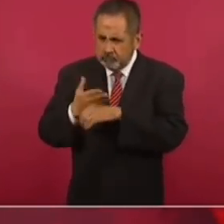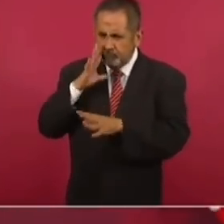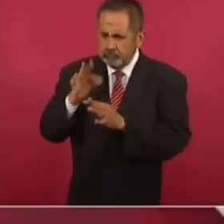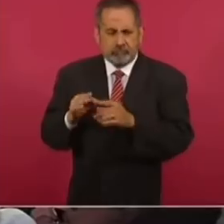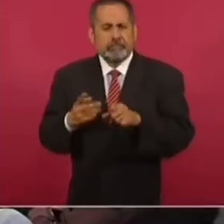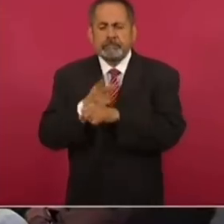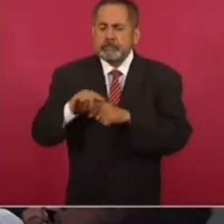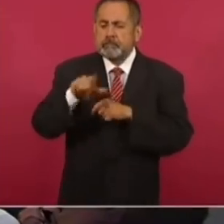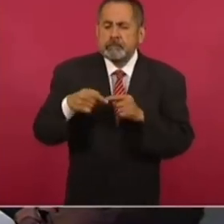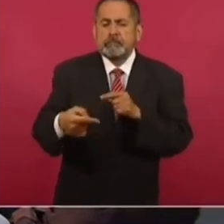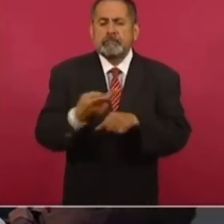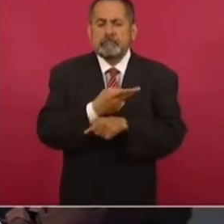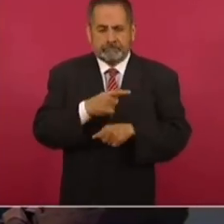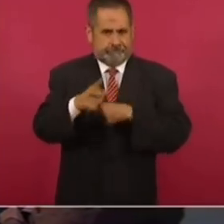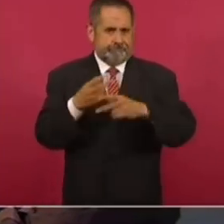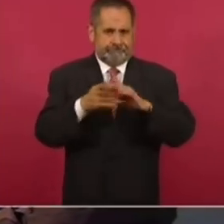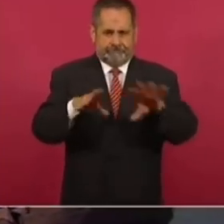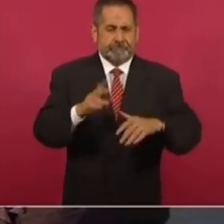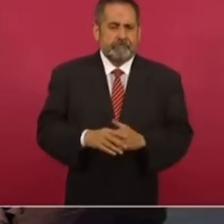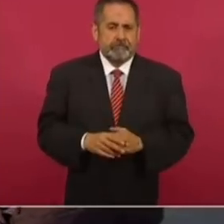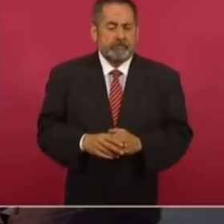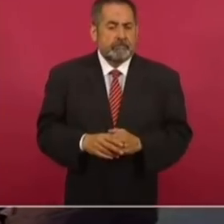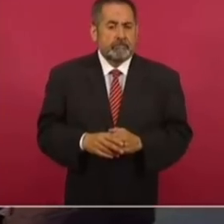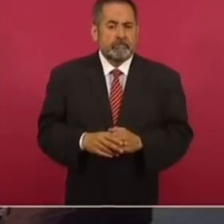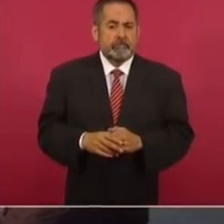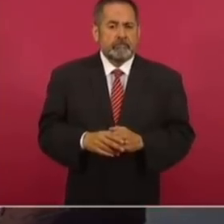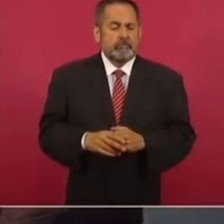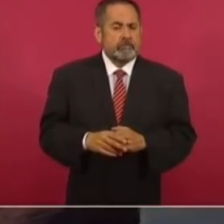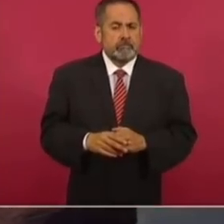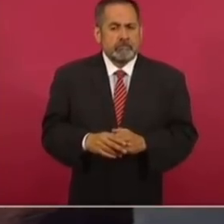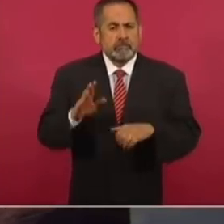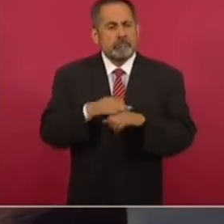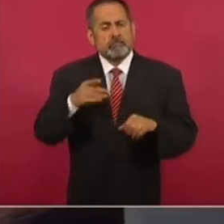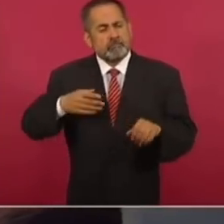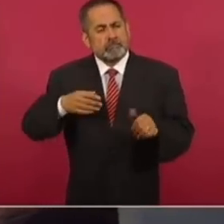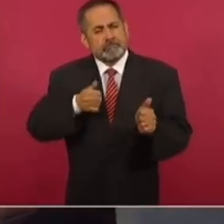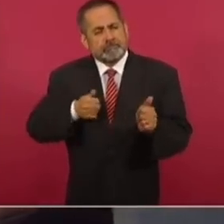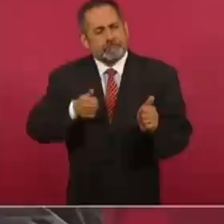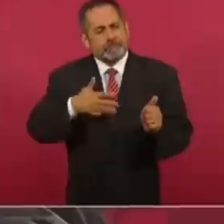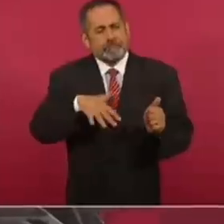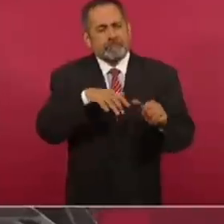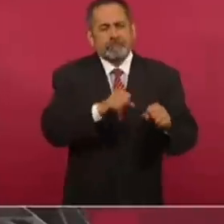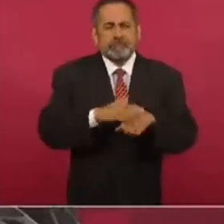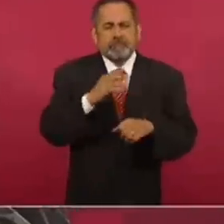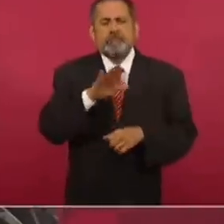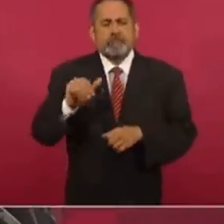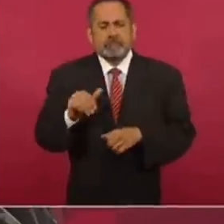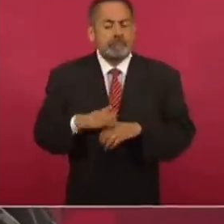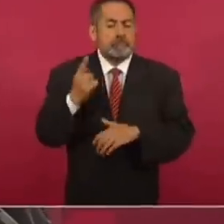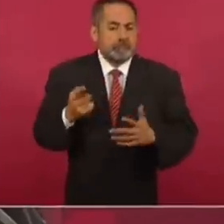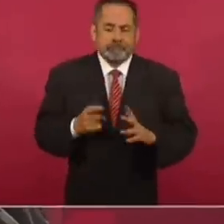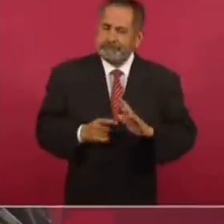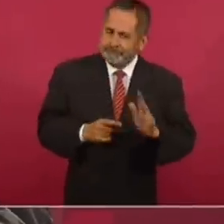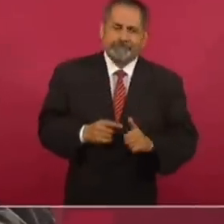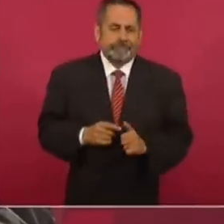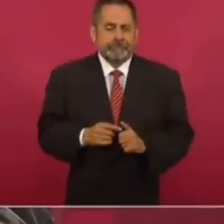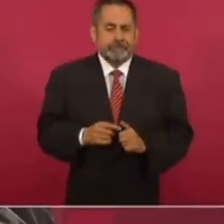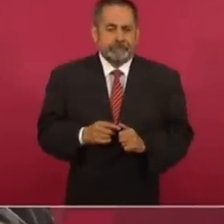después? Eso es lo que vamos a informar. ¿Por qué iban detrás de ellos, siguiéndolos? Porque no querían